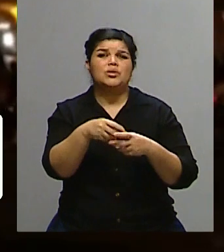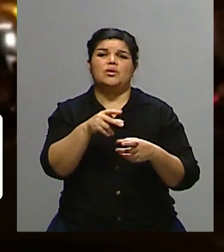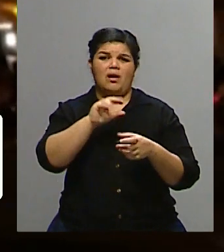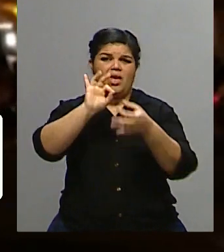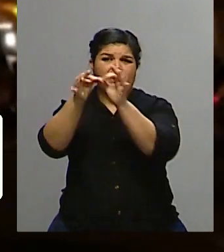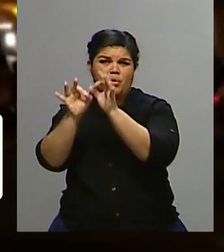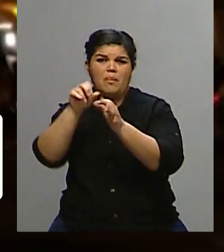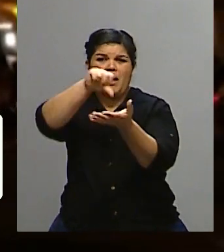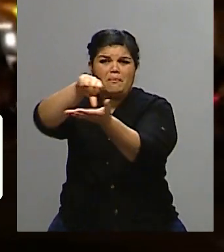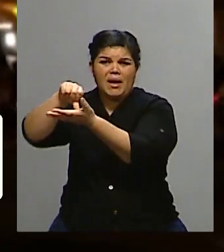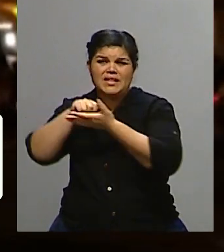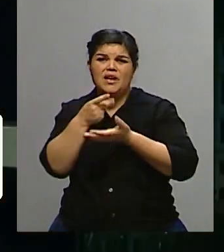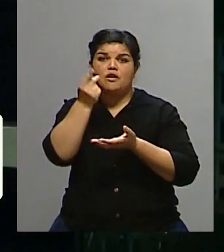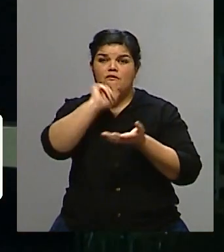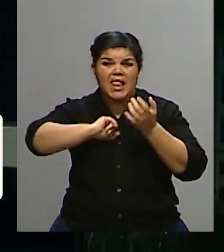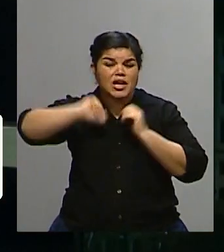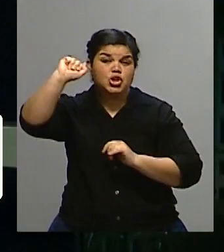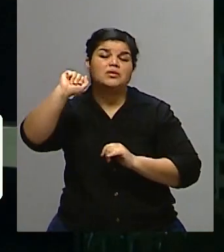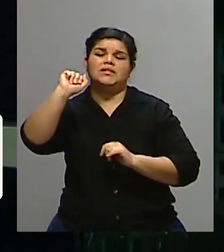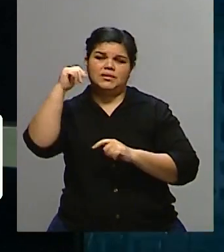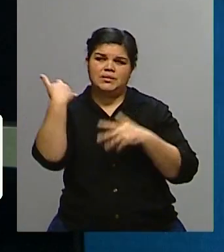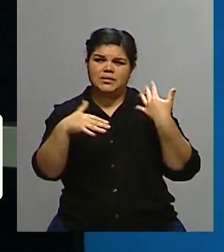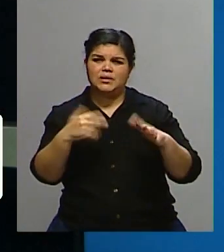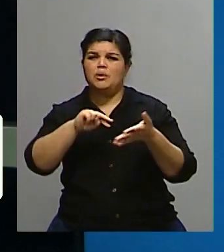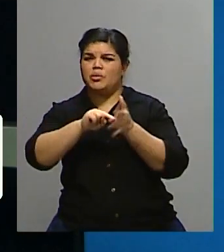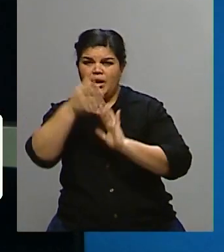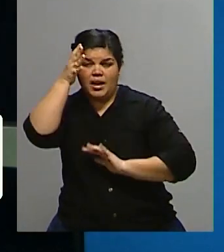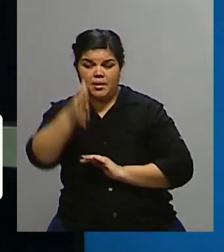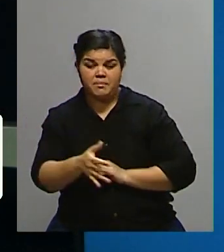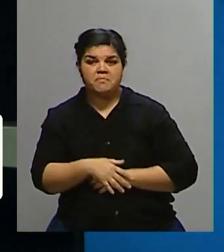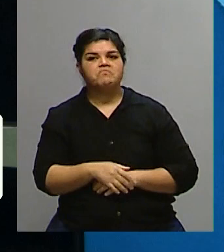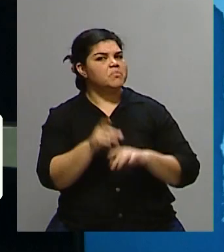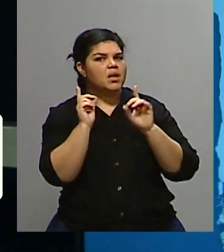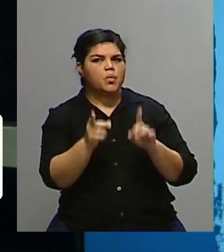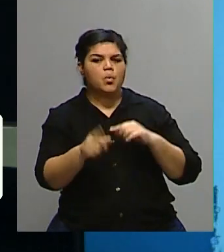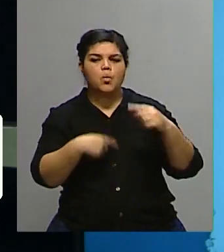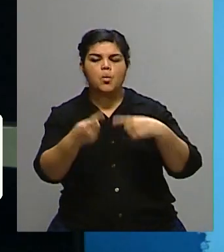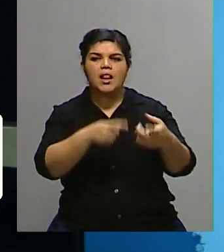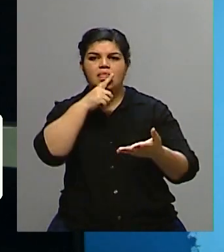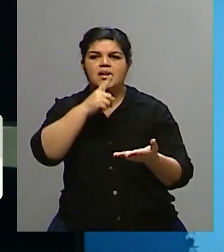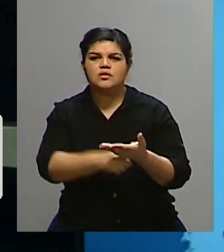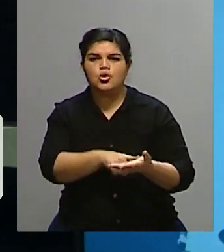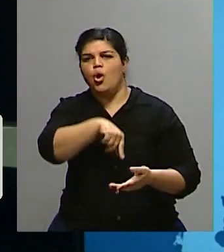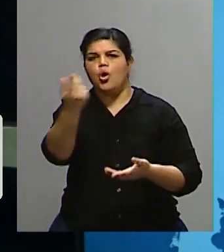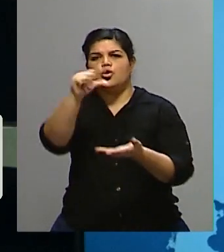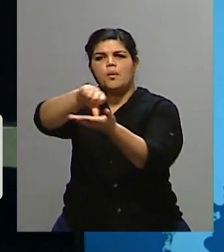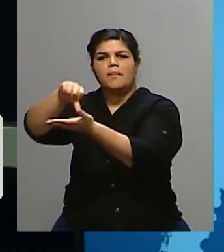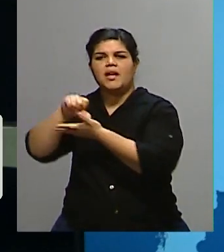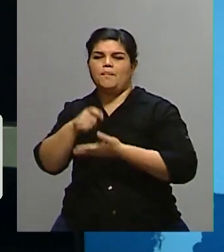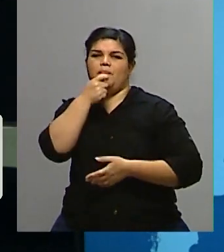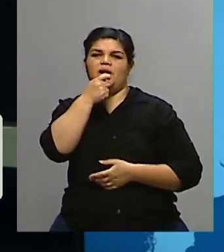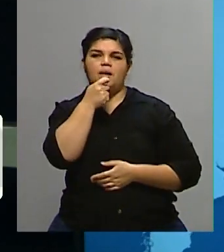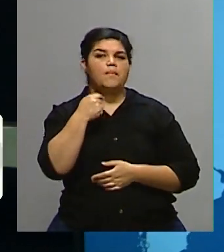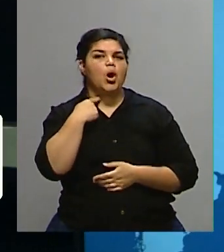europeos. Pero vamos a seguir hablando del mismo tema, pero en este caso, ¿de cuáles son las medidas que están tomando otros países como España?